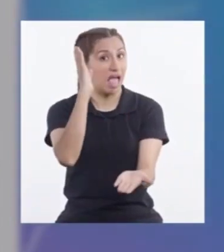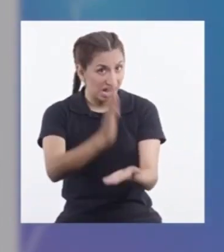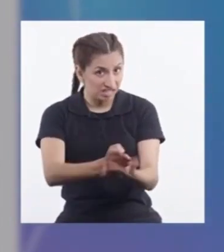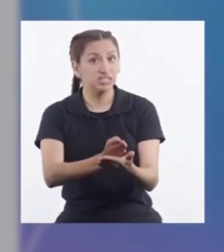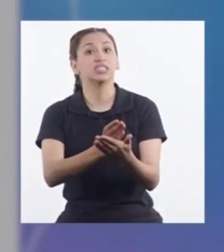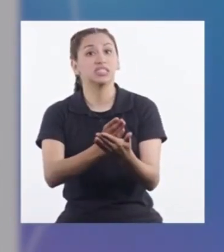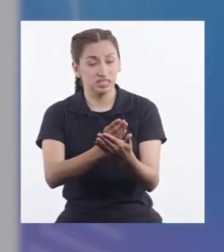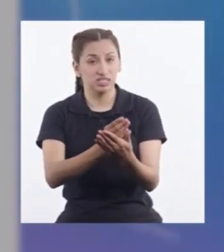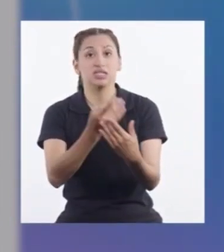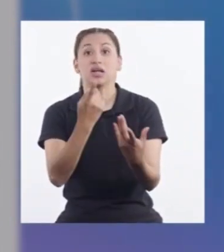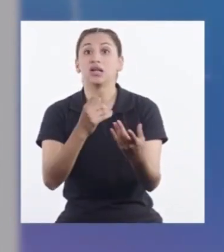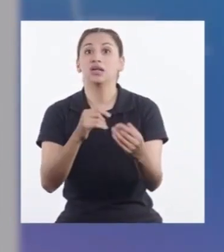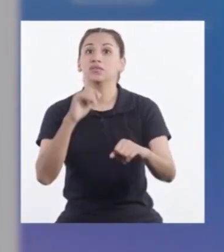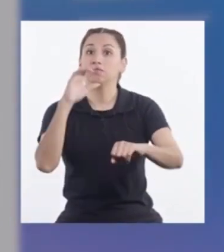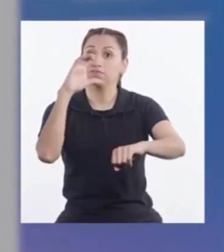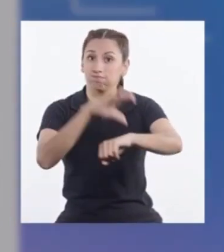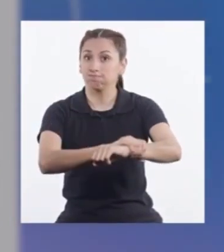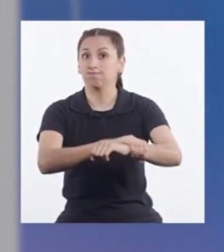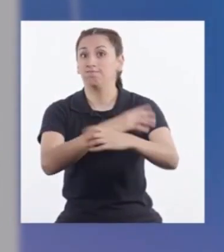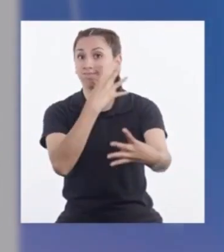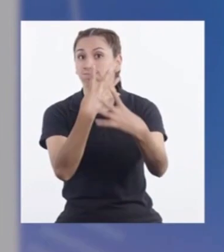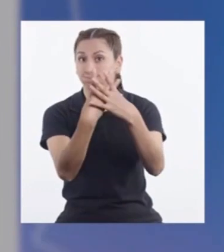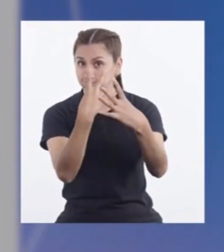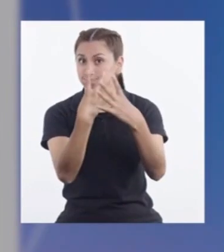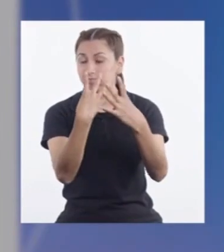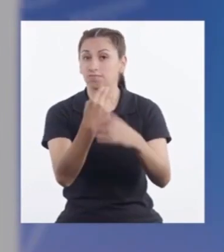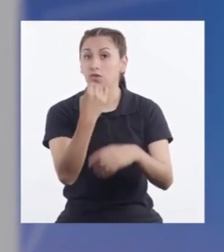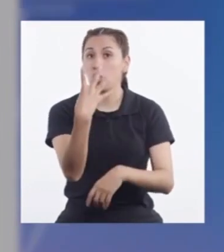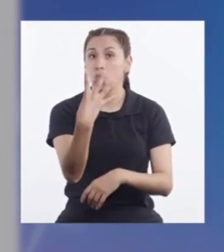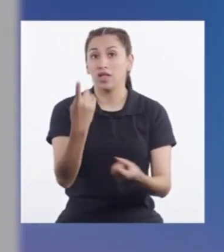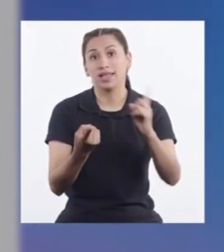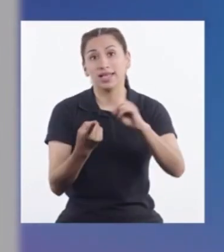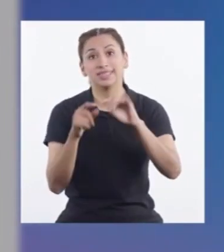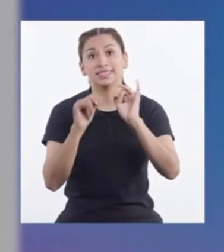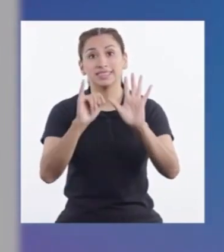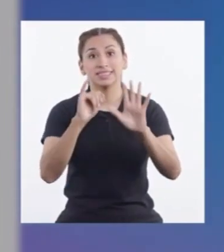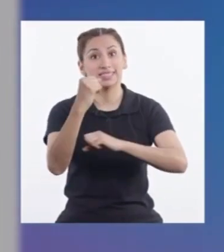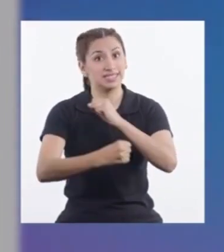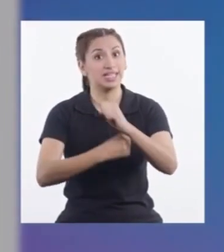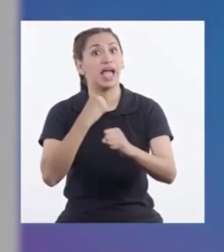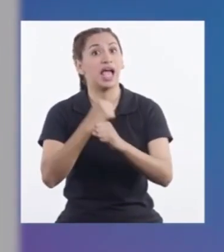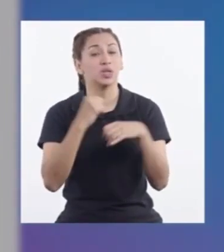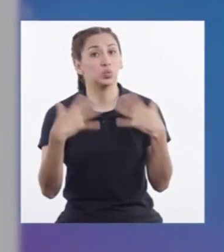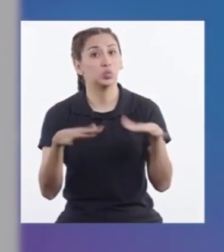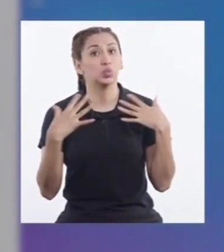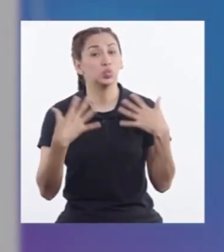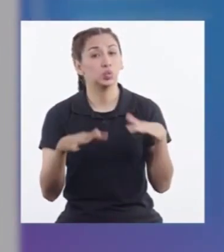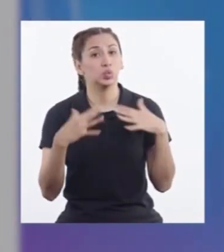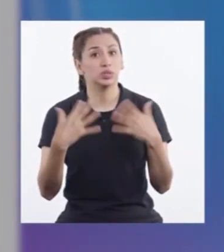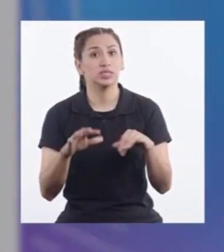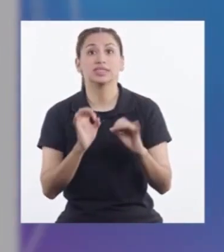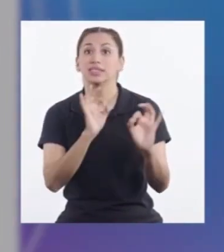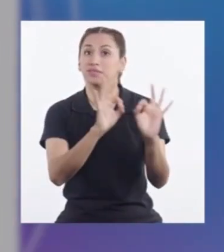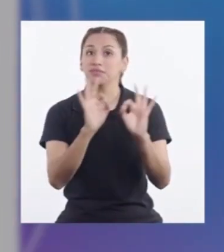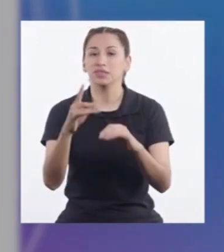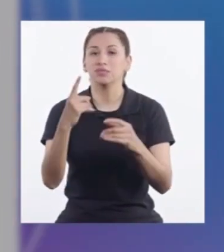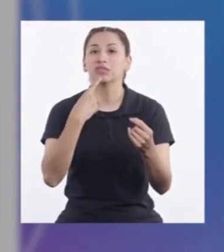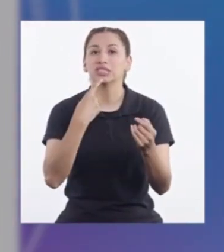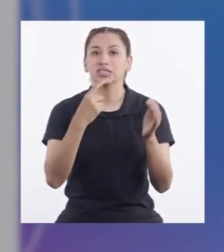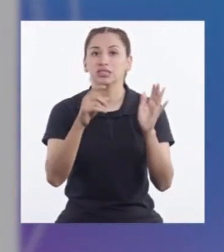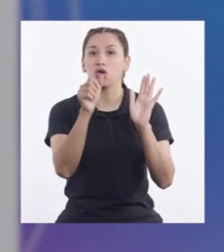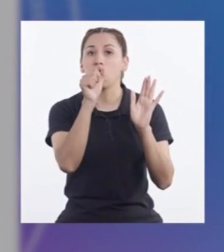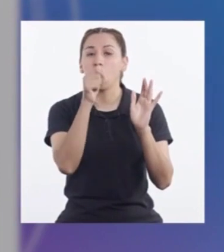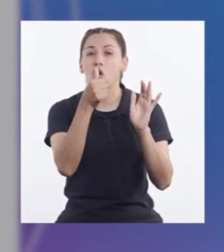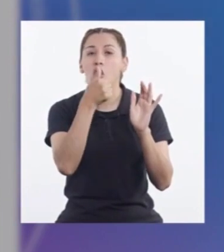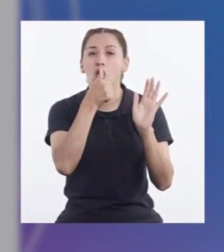se sanciona Con pena Privativa De la libertad De cuatro A seis años De acuerdo Con